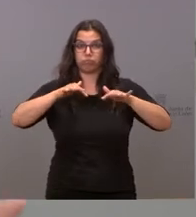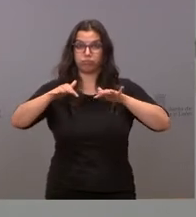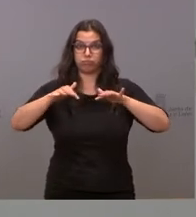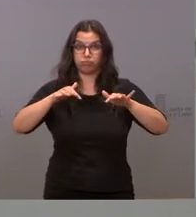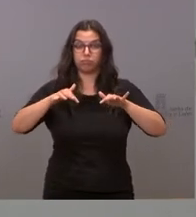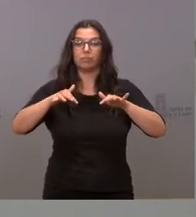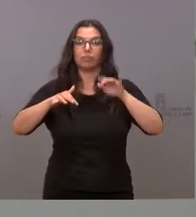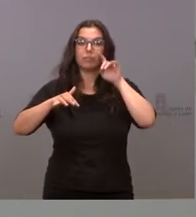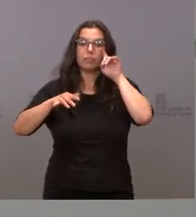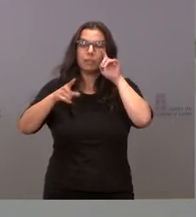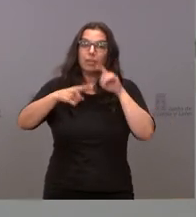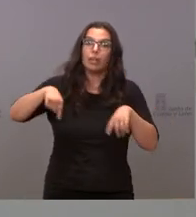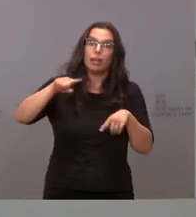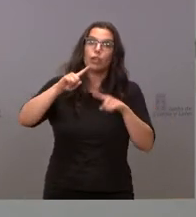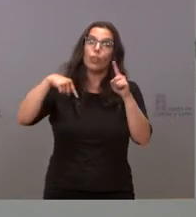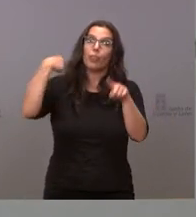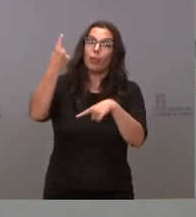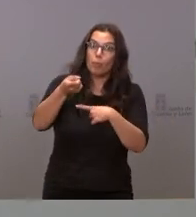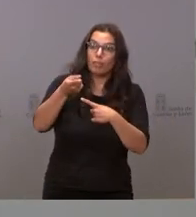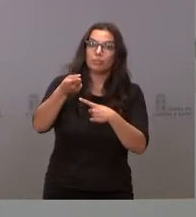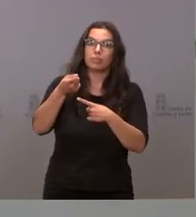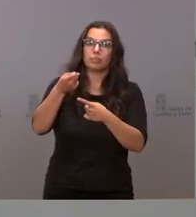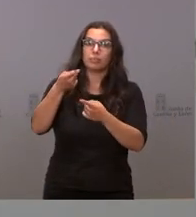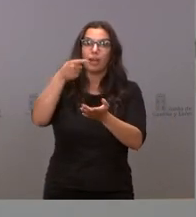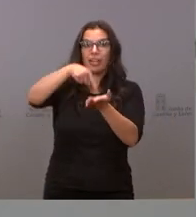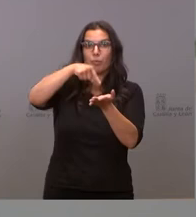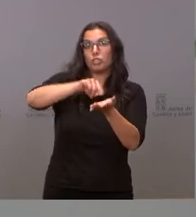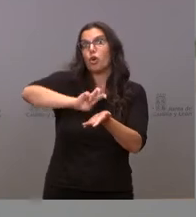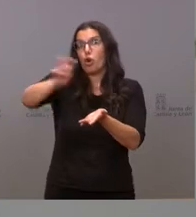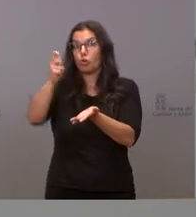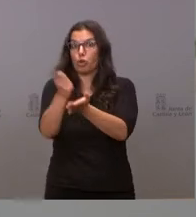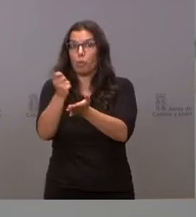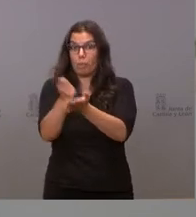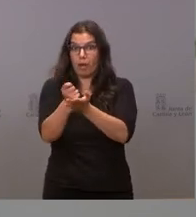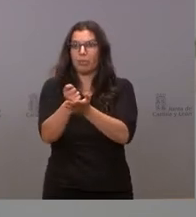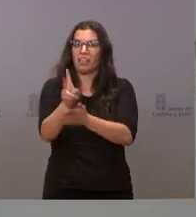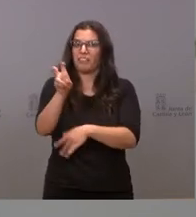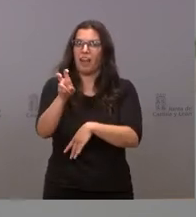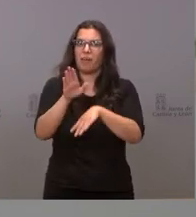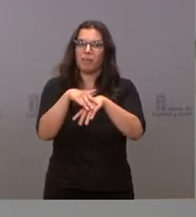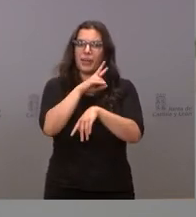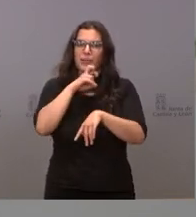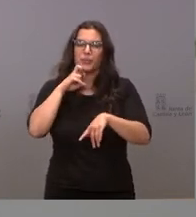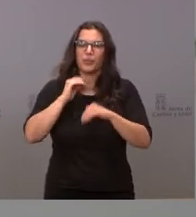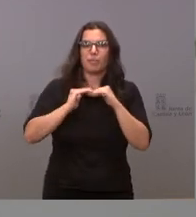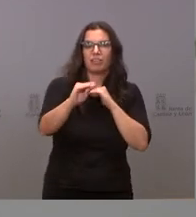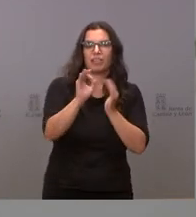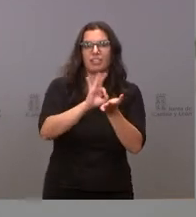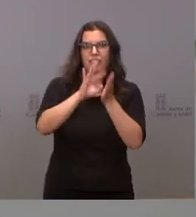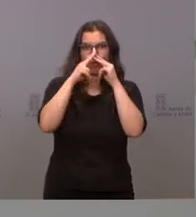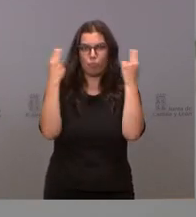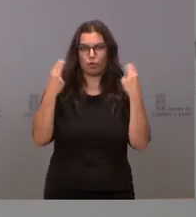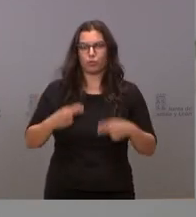con posterioridad, contribuyendo así al mantenimiento de los servicios públicos de nuestra comunidad autónoma.